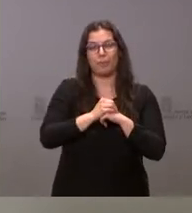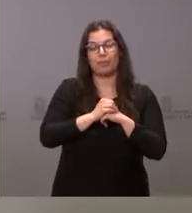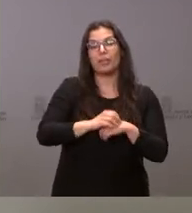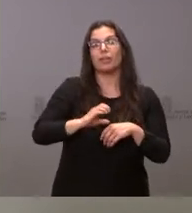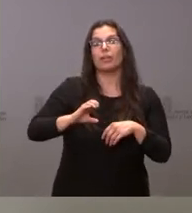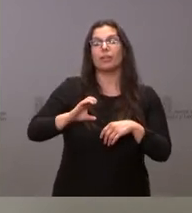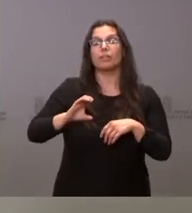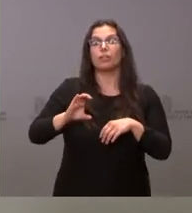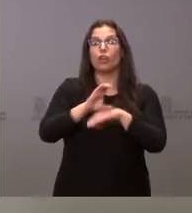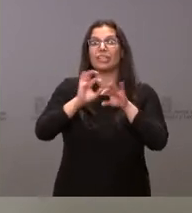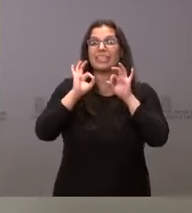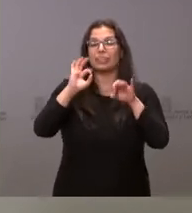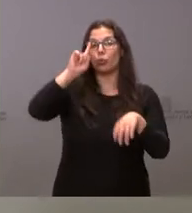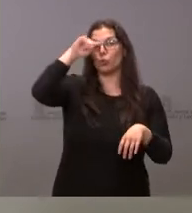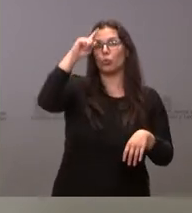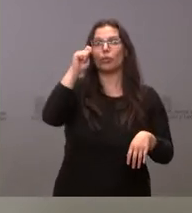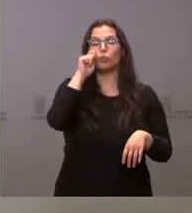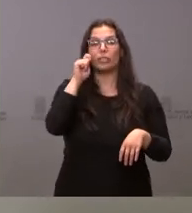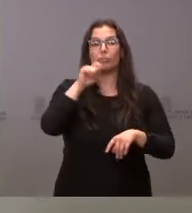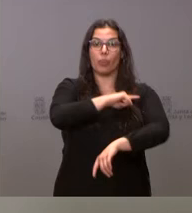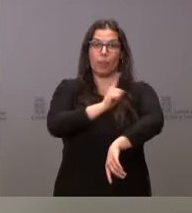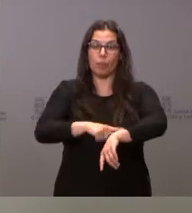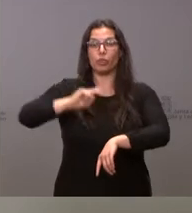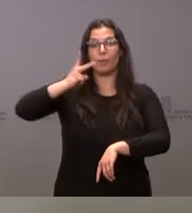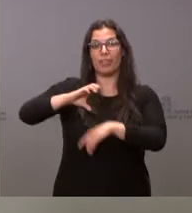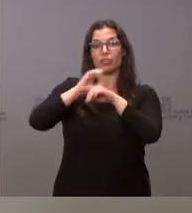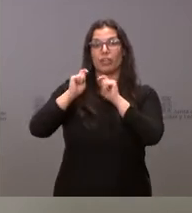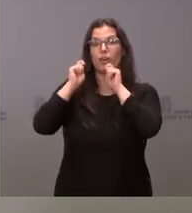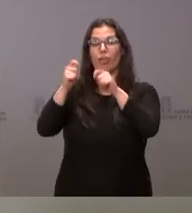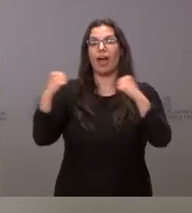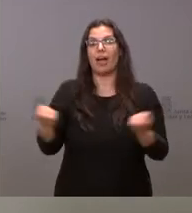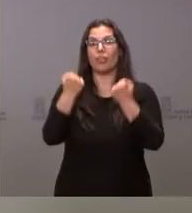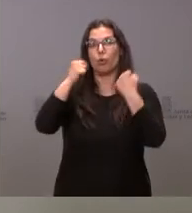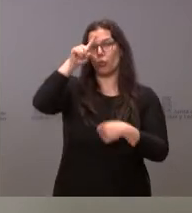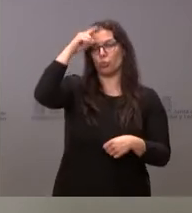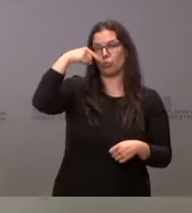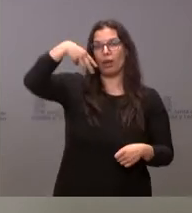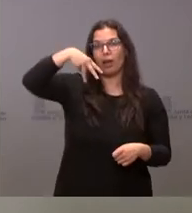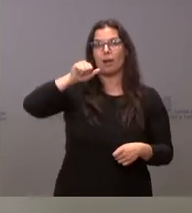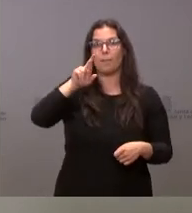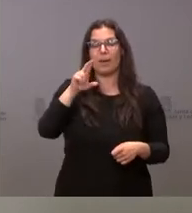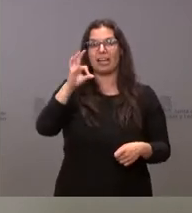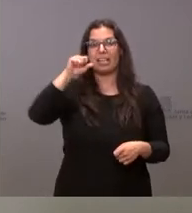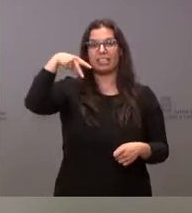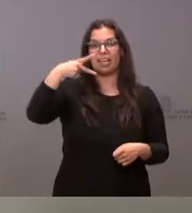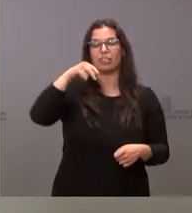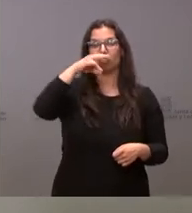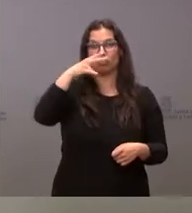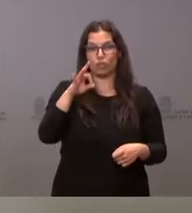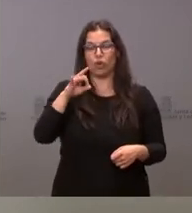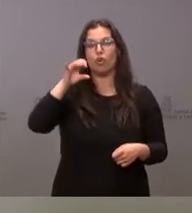Consejería de Cultura, Turismo y Deporte, viceconsejero de Acción Cultural, Mar Sancho Sanz,